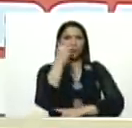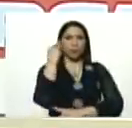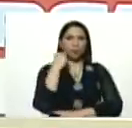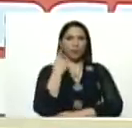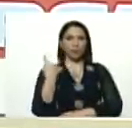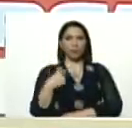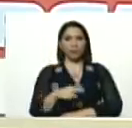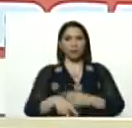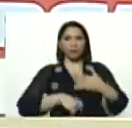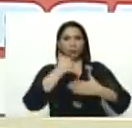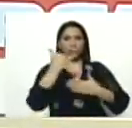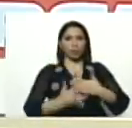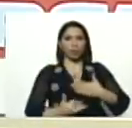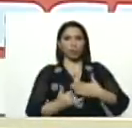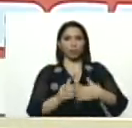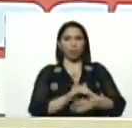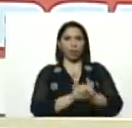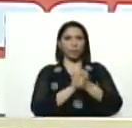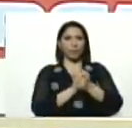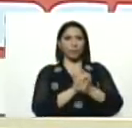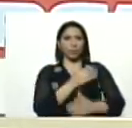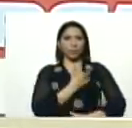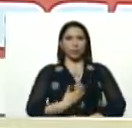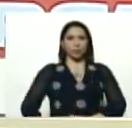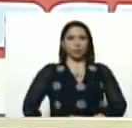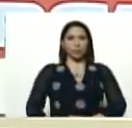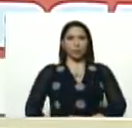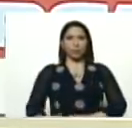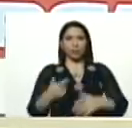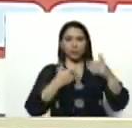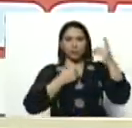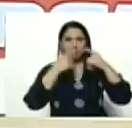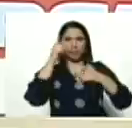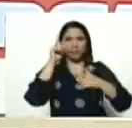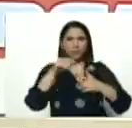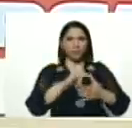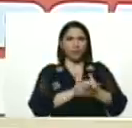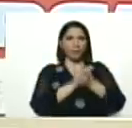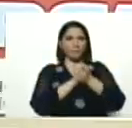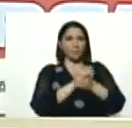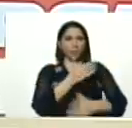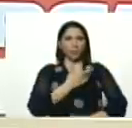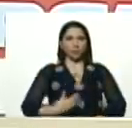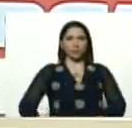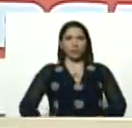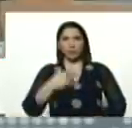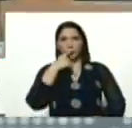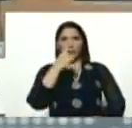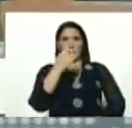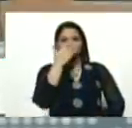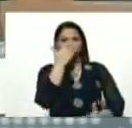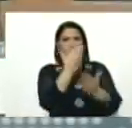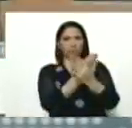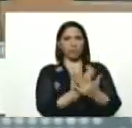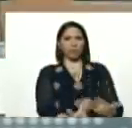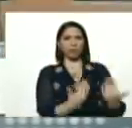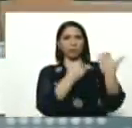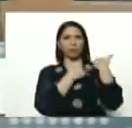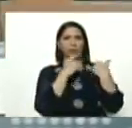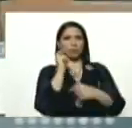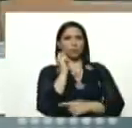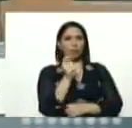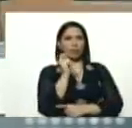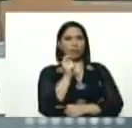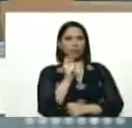tiene el proyecto, del compañero presidente, Hugo Chávez, del compañero presidente, Nicolás Maduro, al frente, de esta tarea,